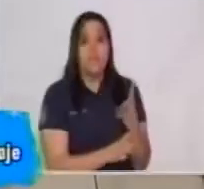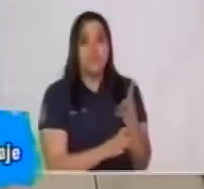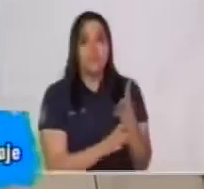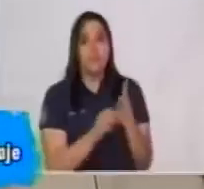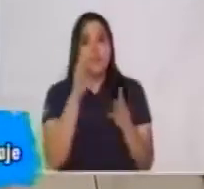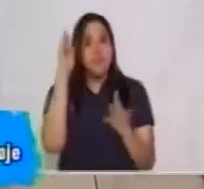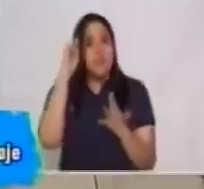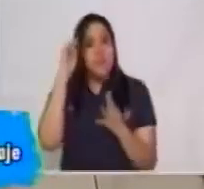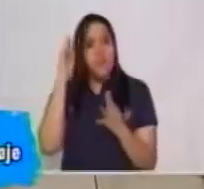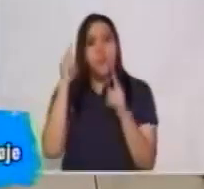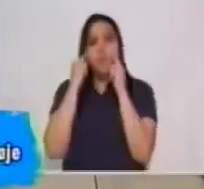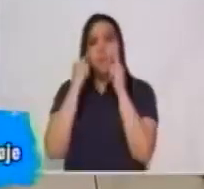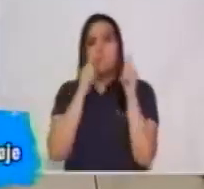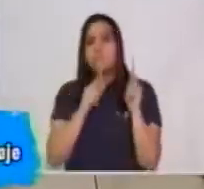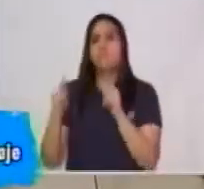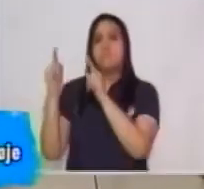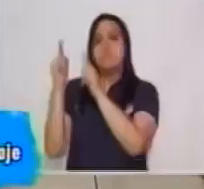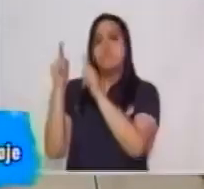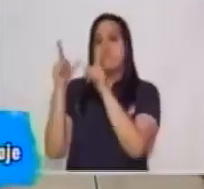¿Te recuerdas de este esquema?